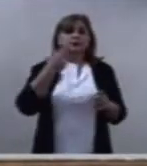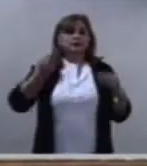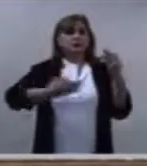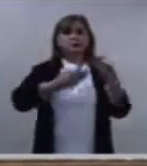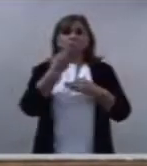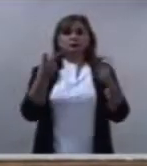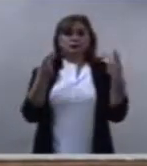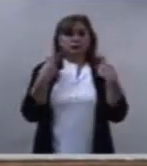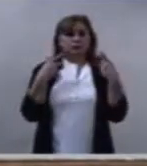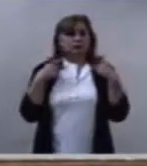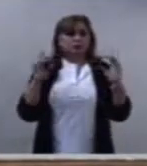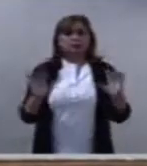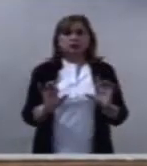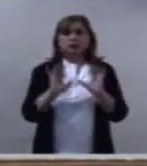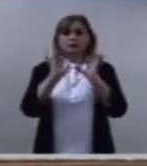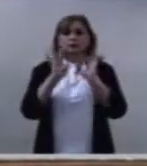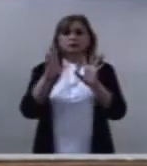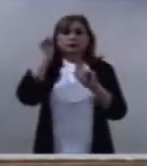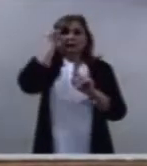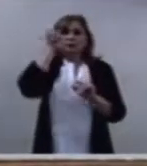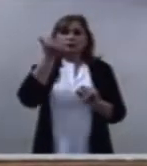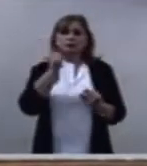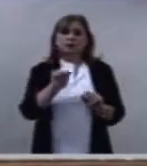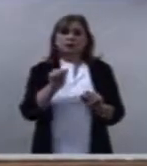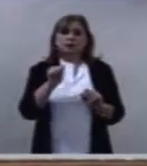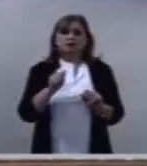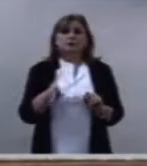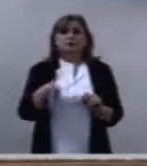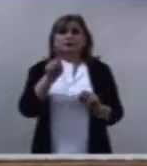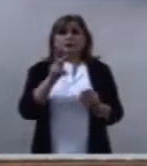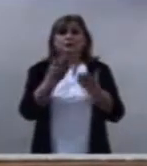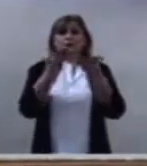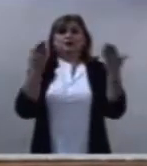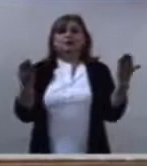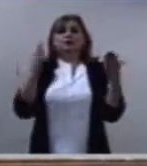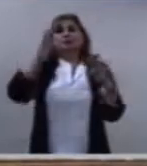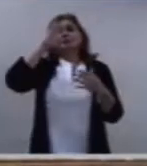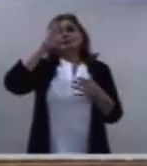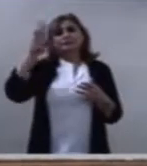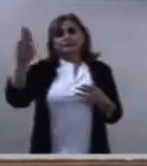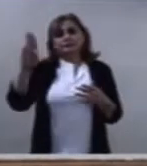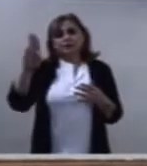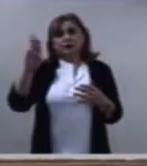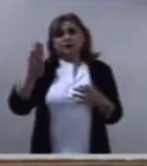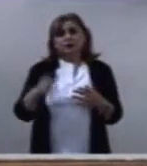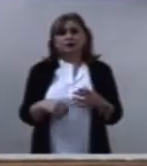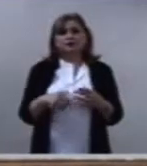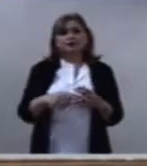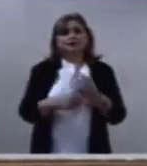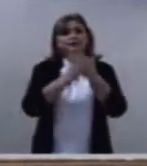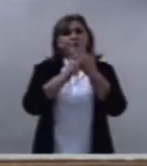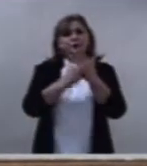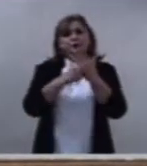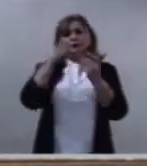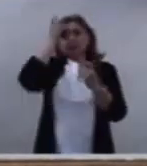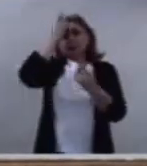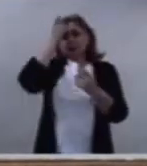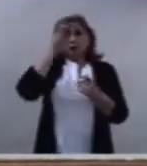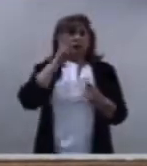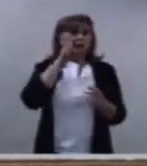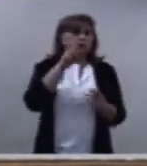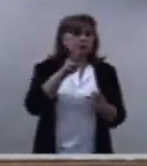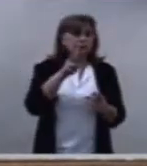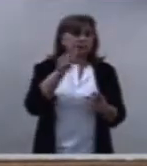pecamos hoy el Señor les decía a sus discípulos si tu hermano